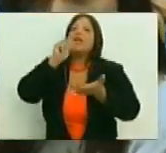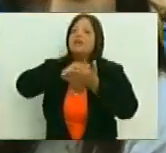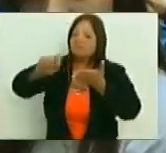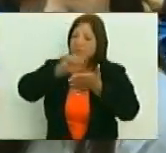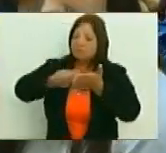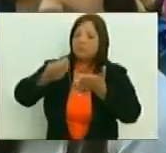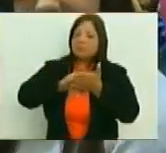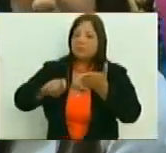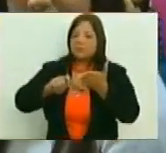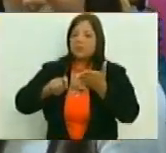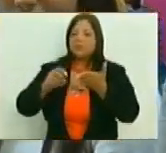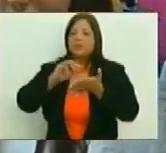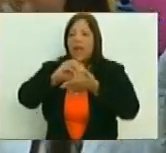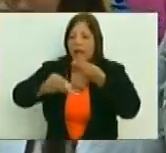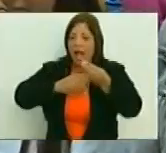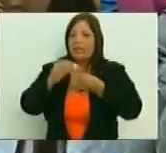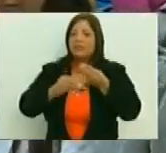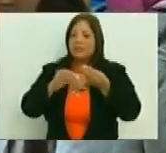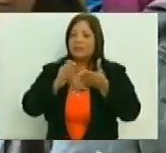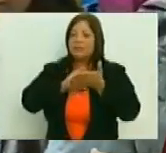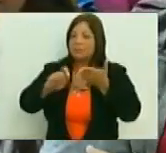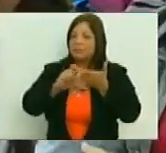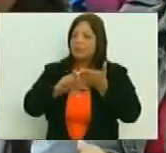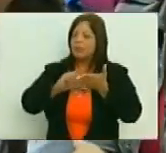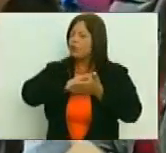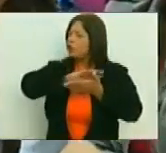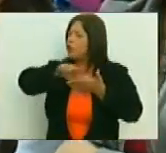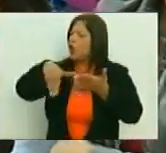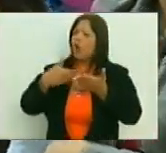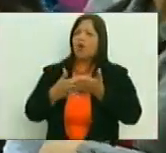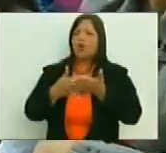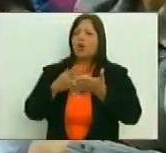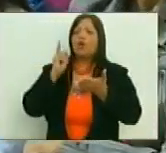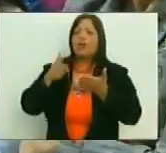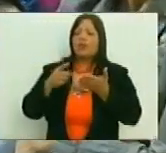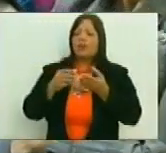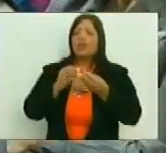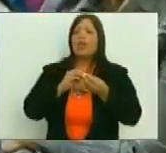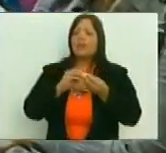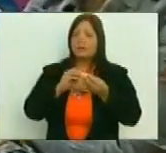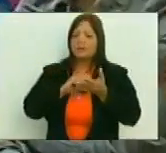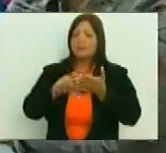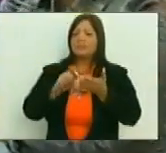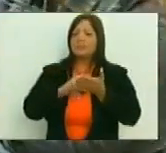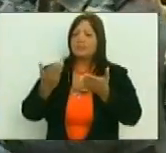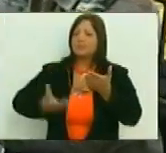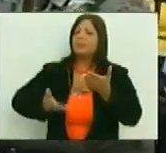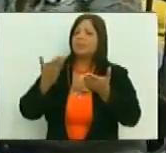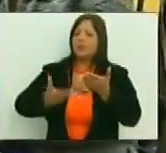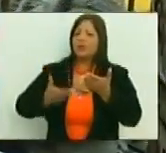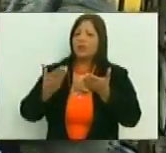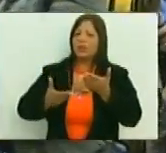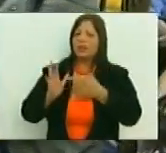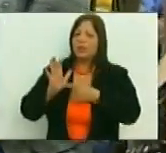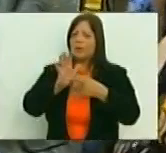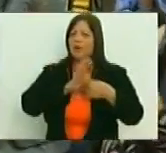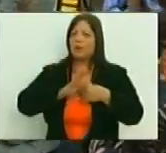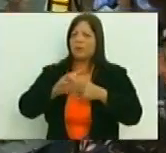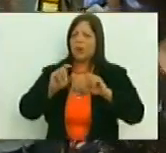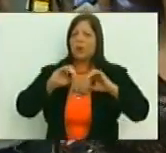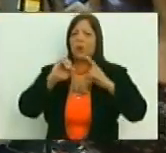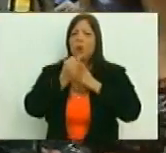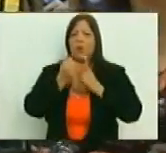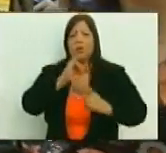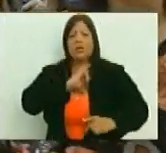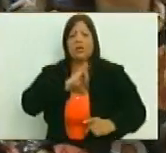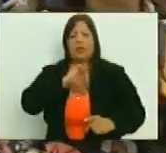en el texto constitucional todo lo que debe ser inherente a la expresión cultural a la